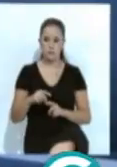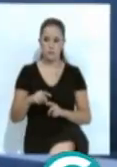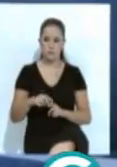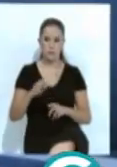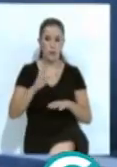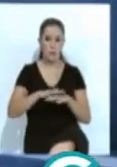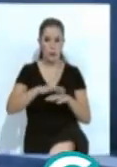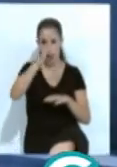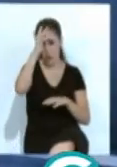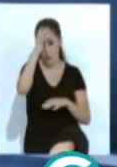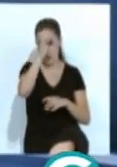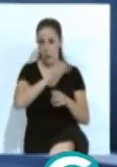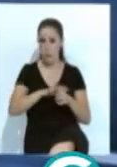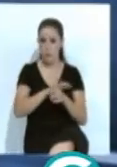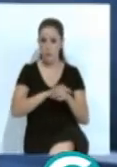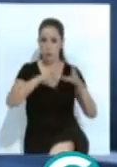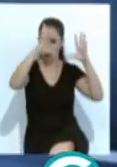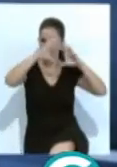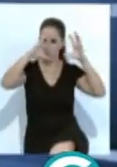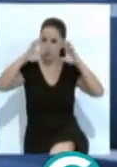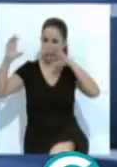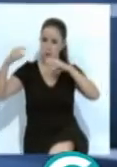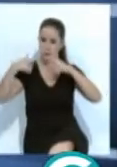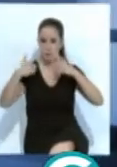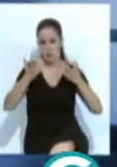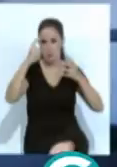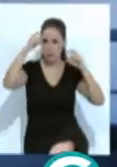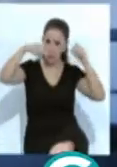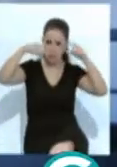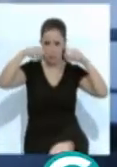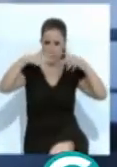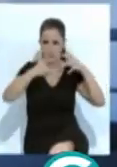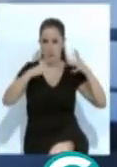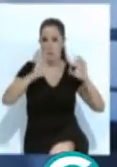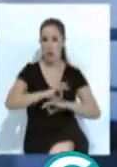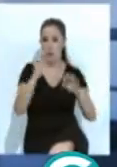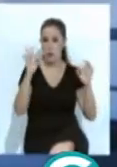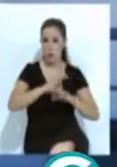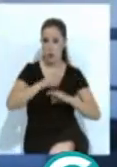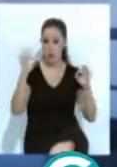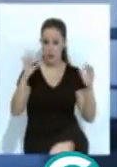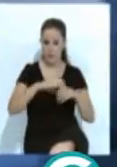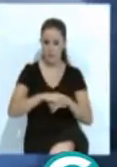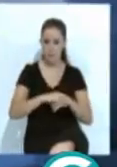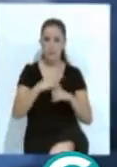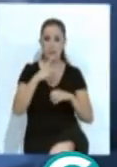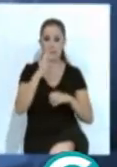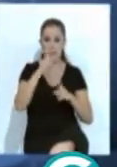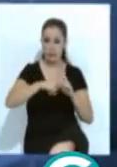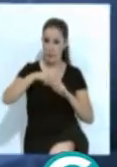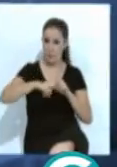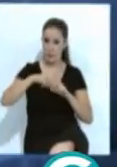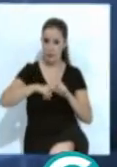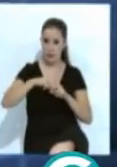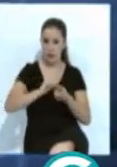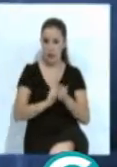Para el domingo la provincia amanecerá con nubosidad de tipo baja y con precipitaciones de madrugada en la franja atlántica. Las temperaturas sin